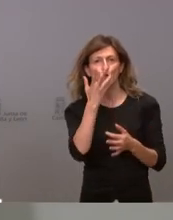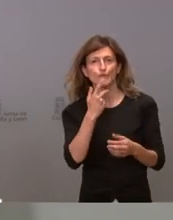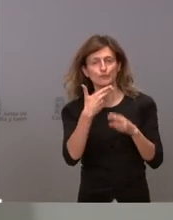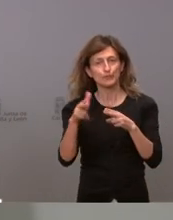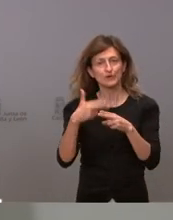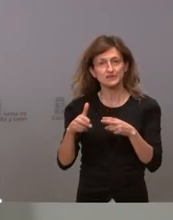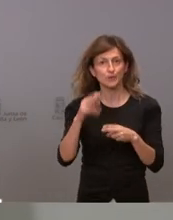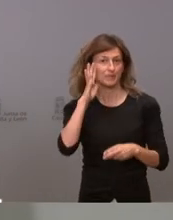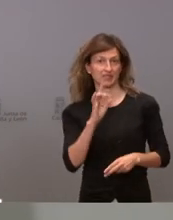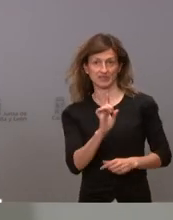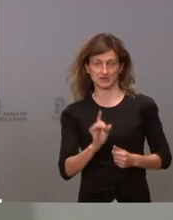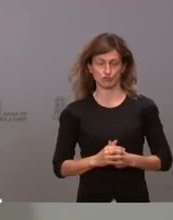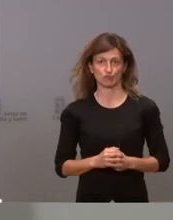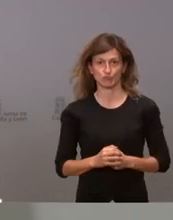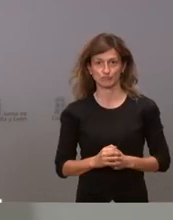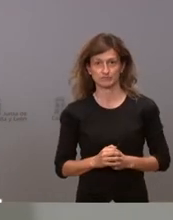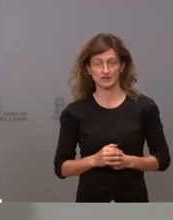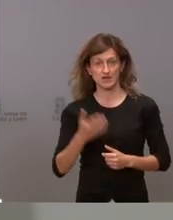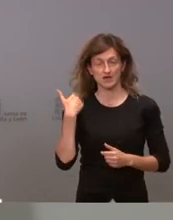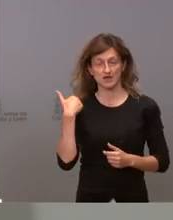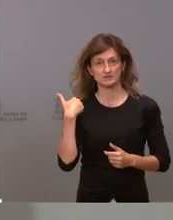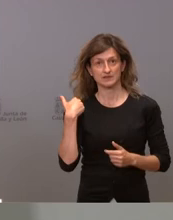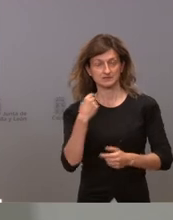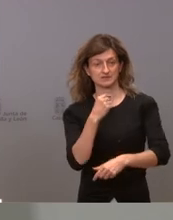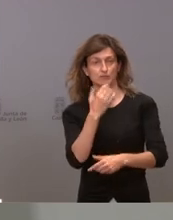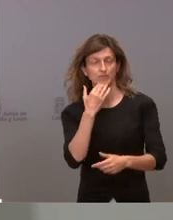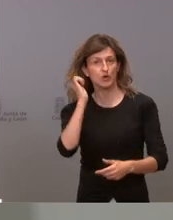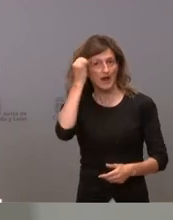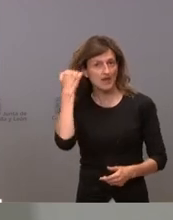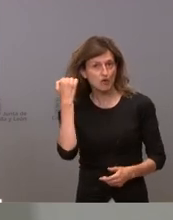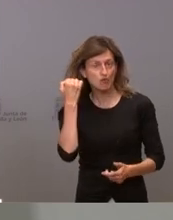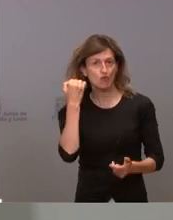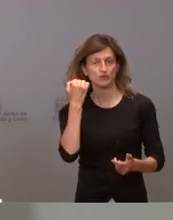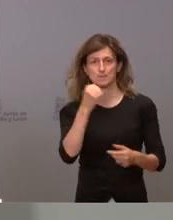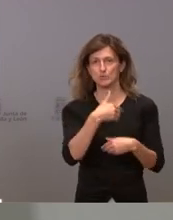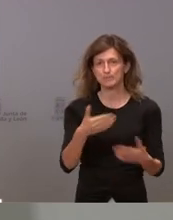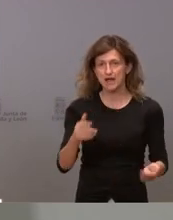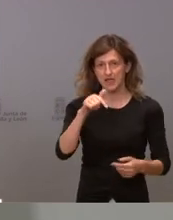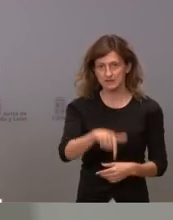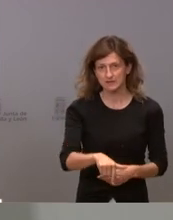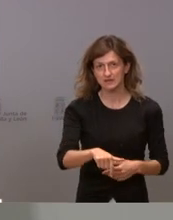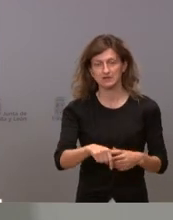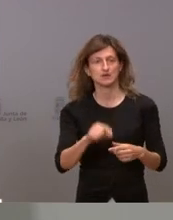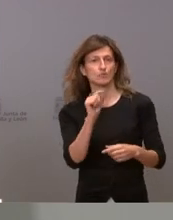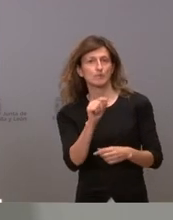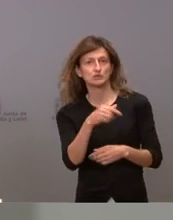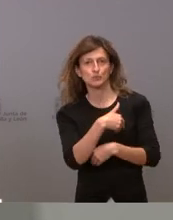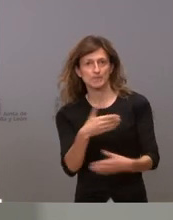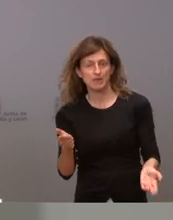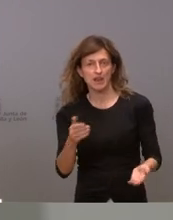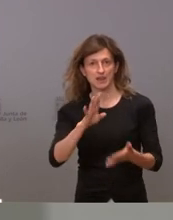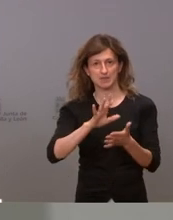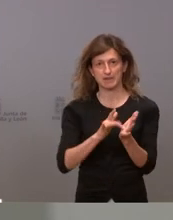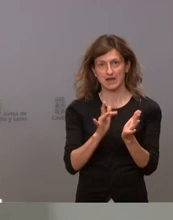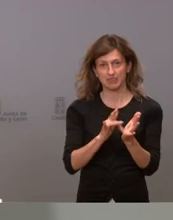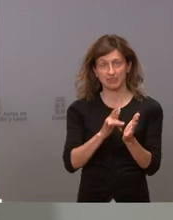no parece ha habido momentos muy malos en Aragón momentos muy malos aquí momentos muy malos en Valencia